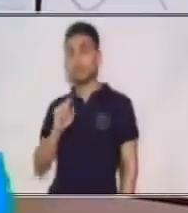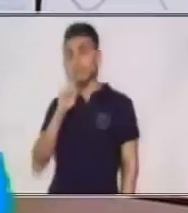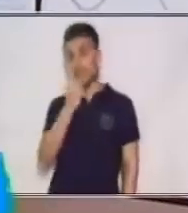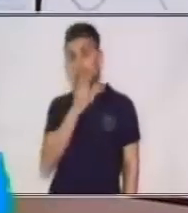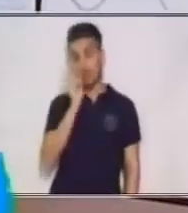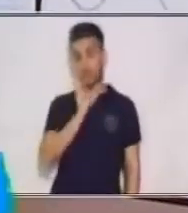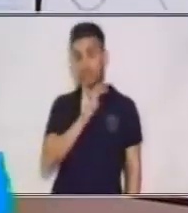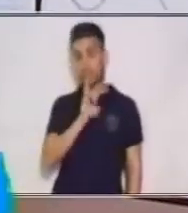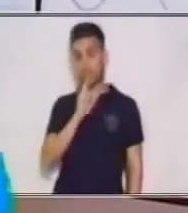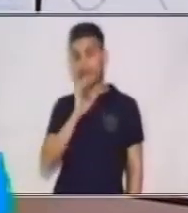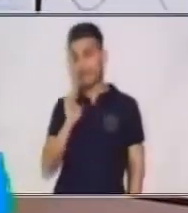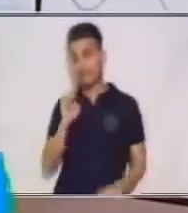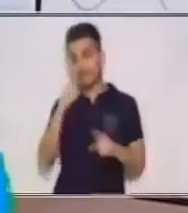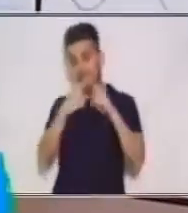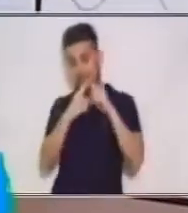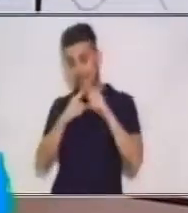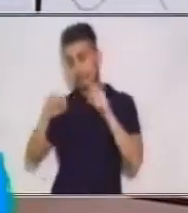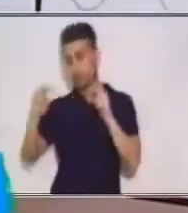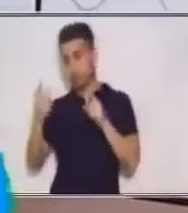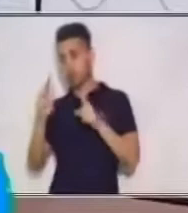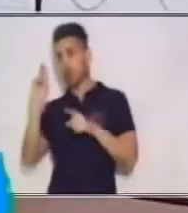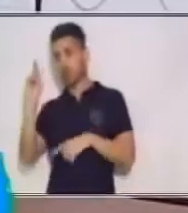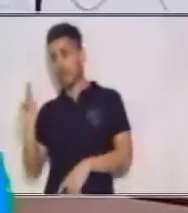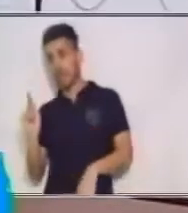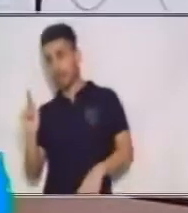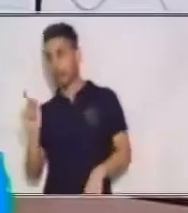1 en X y 7 en Y.